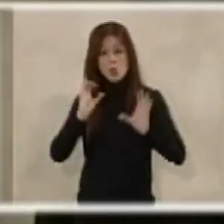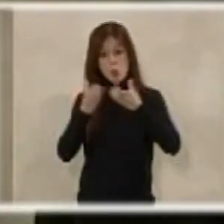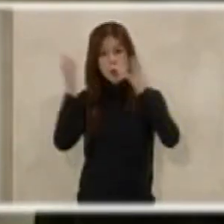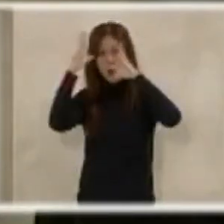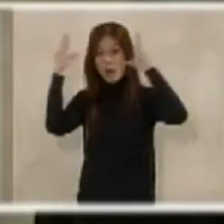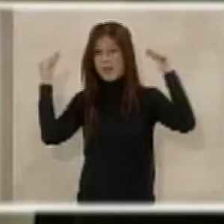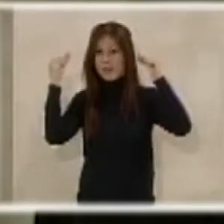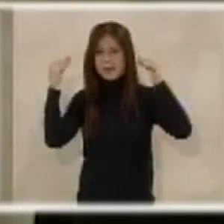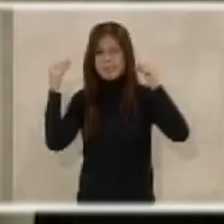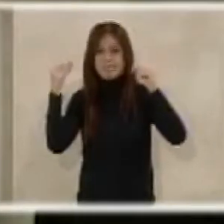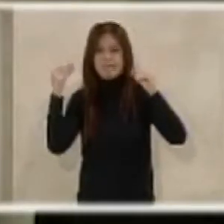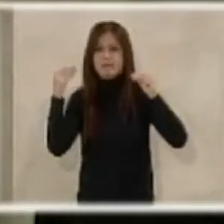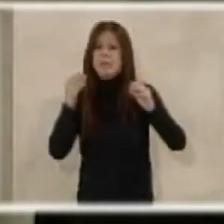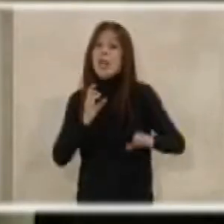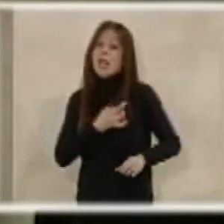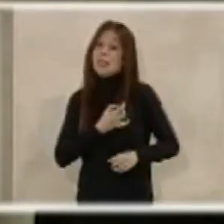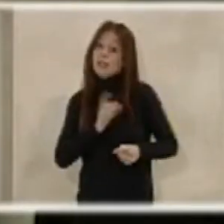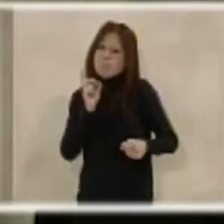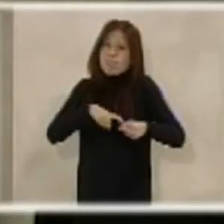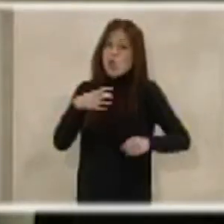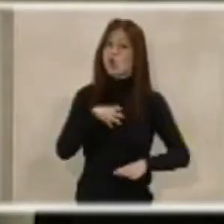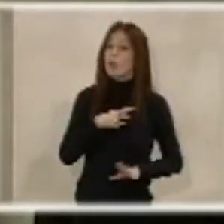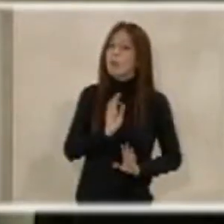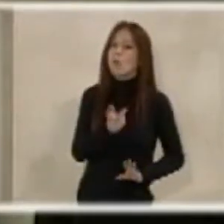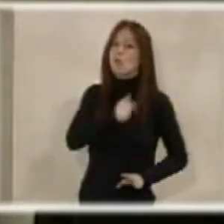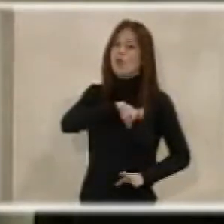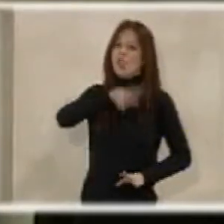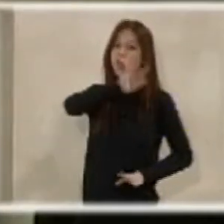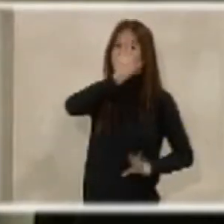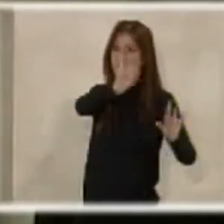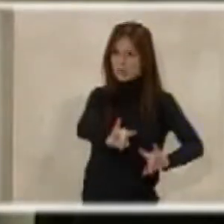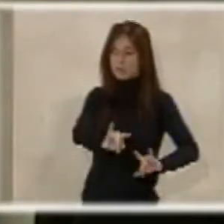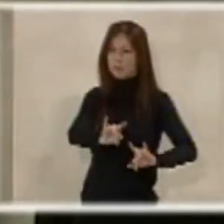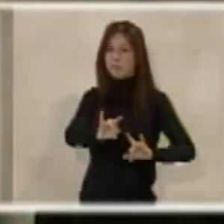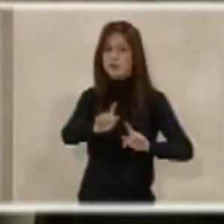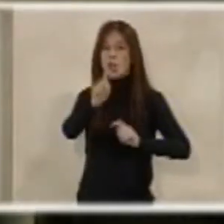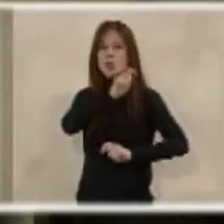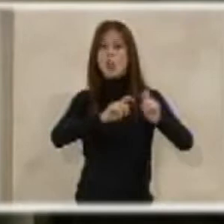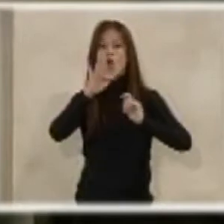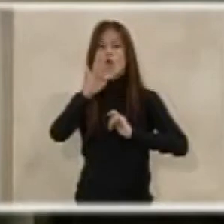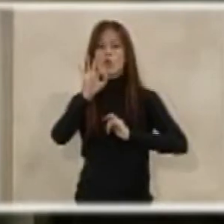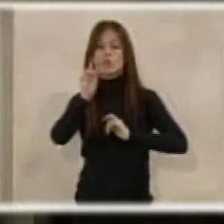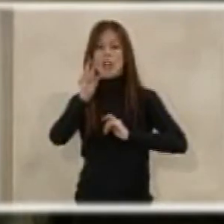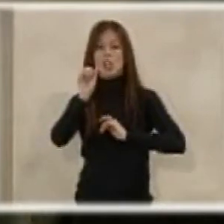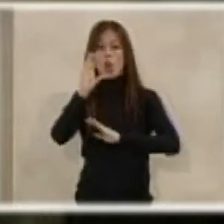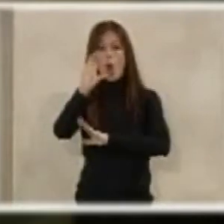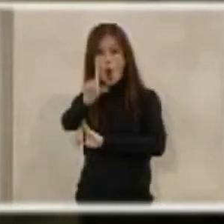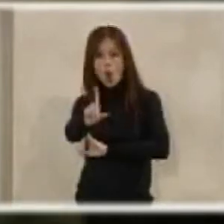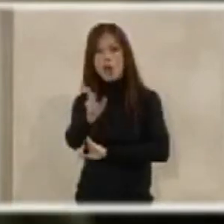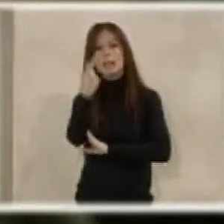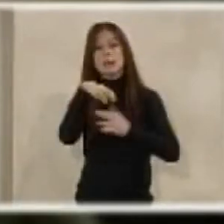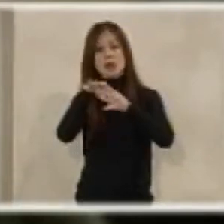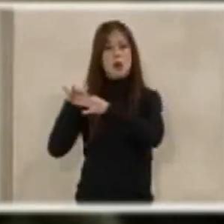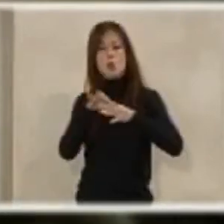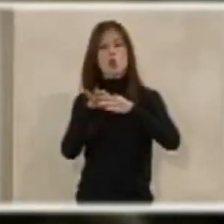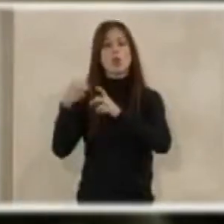que no se puede sindicar, aunque existe sindicato, pero la Policía Nacional sí. Una asociación como Jusapol, en unión con el resto